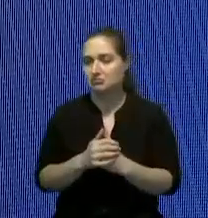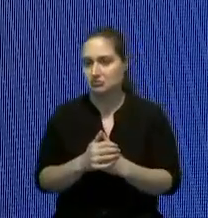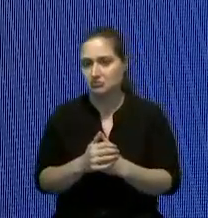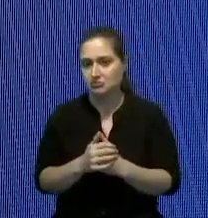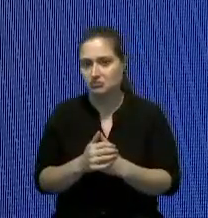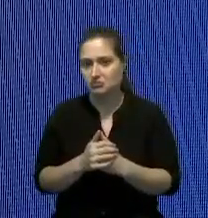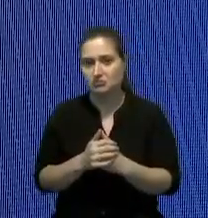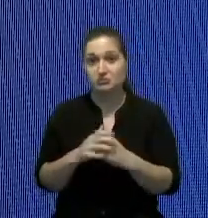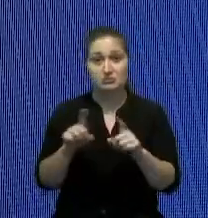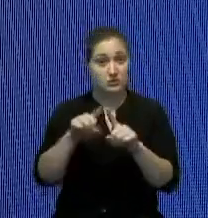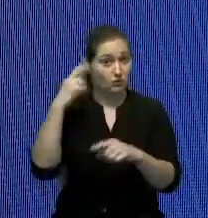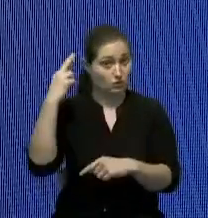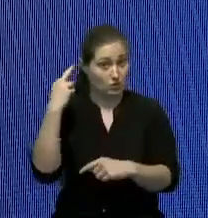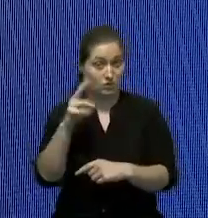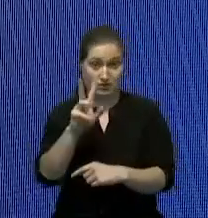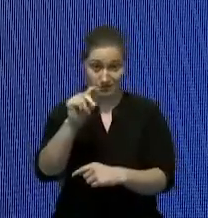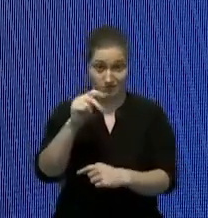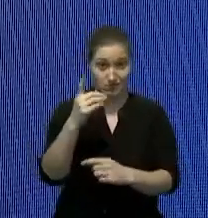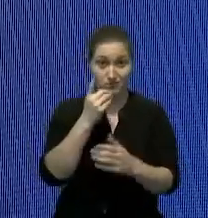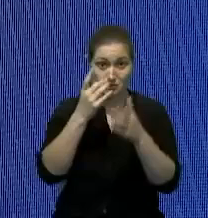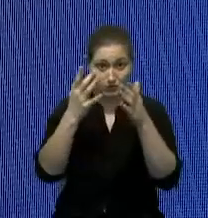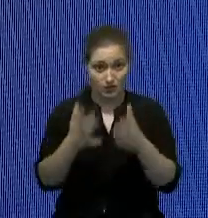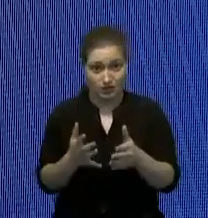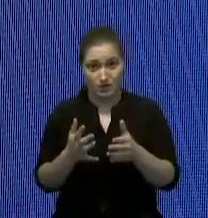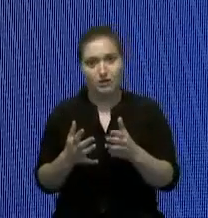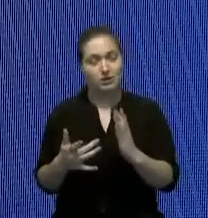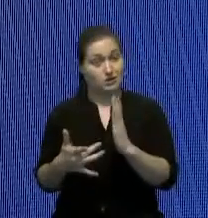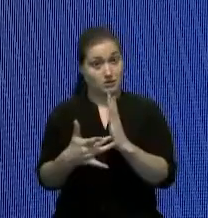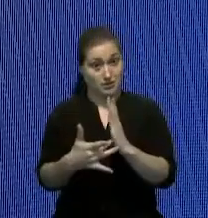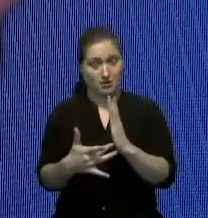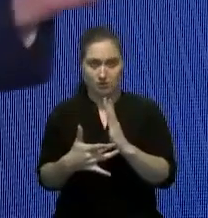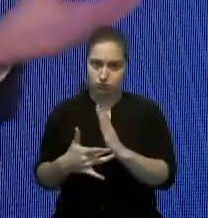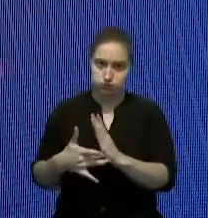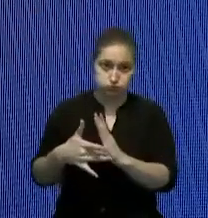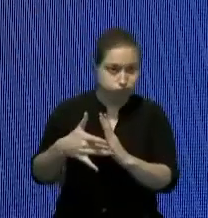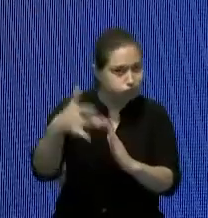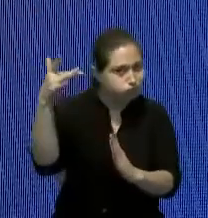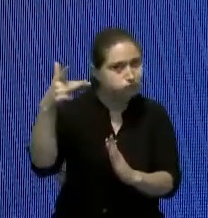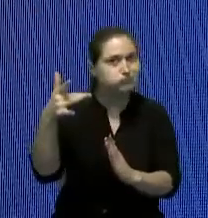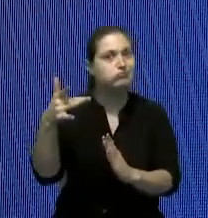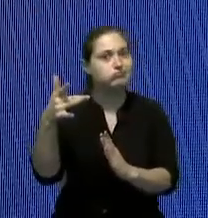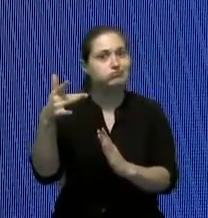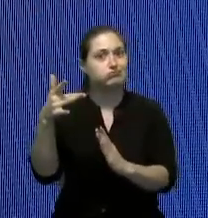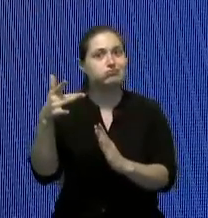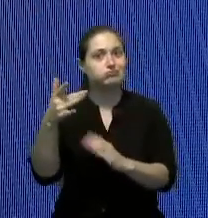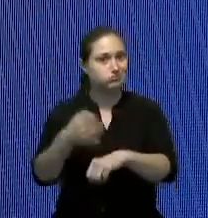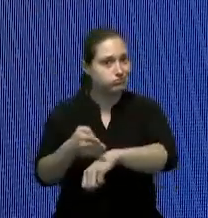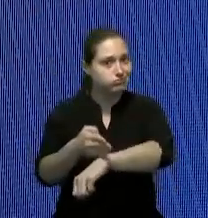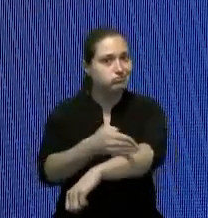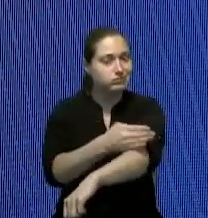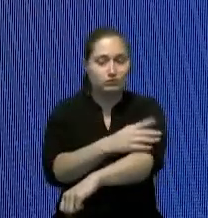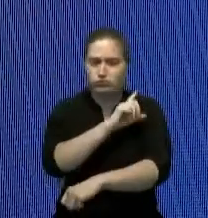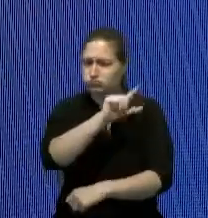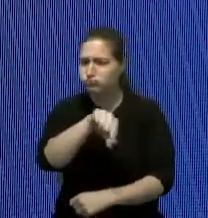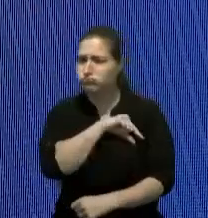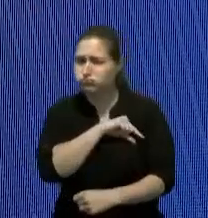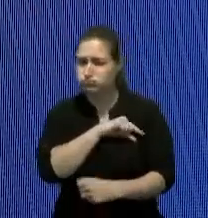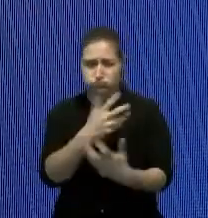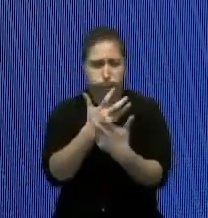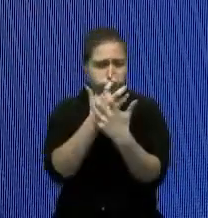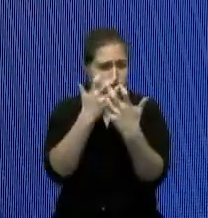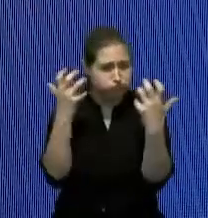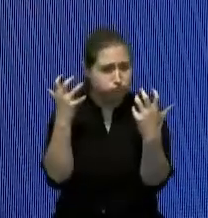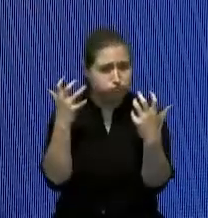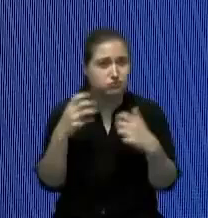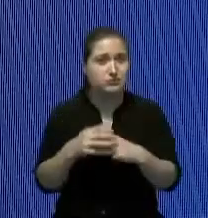la RTBD ha llevado también a un nivel de tecnología que estamos haciendo series animadas como una que anunciamos o sea con mucha calidad incluso hasta